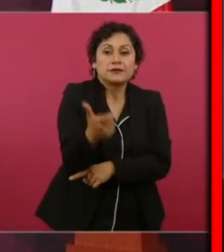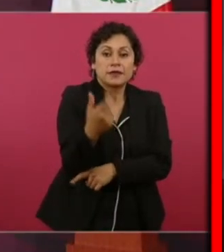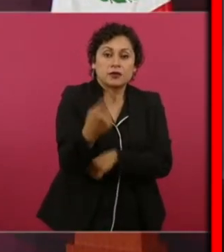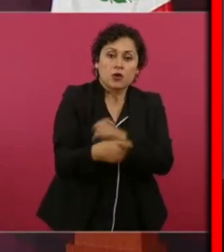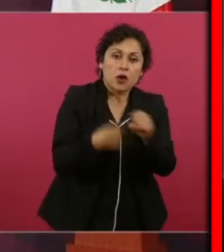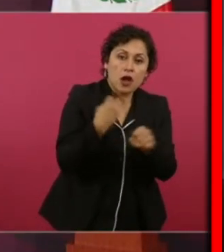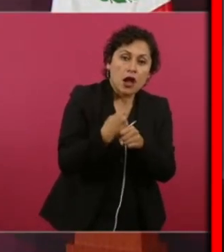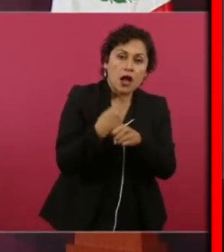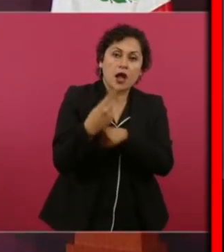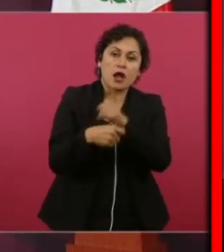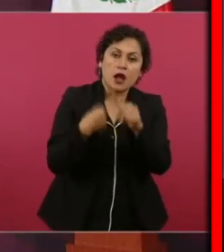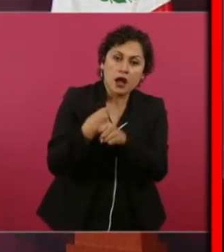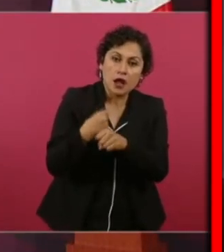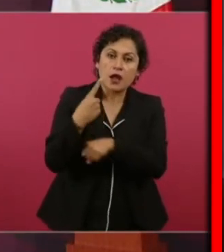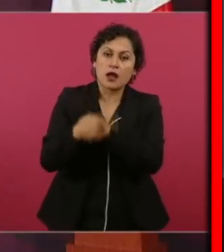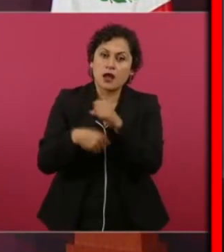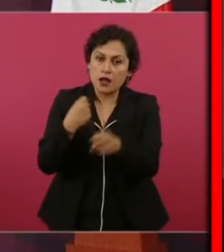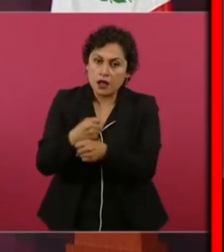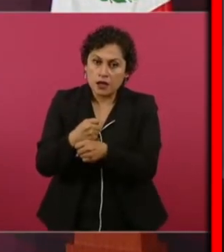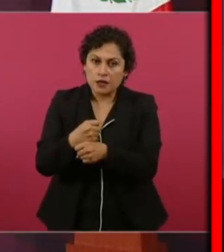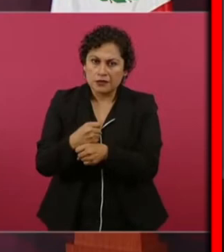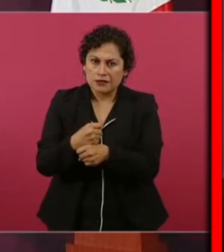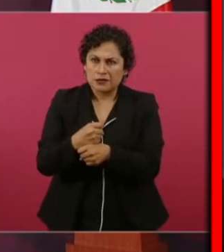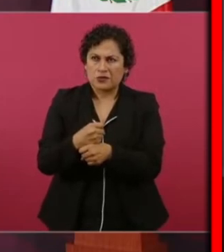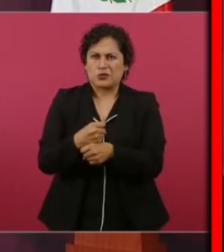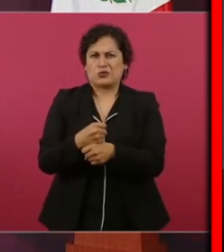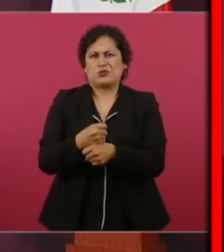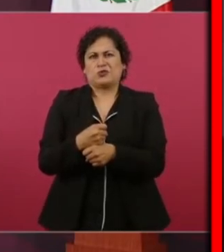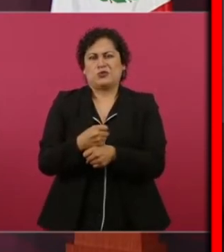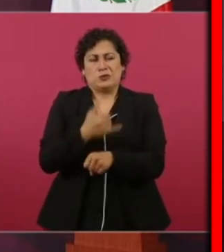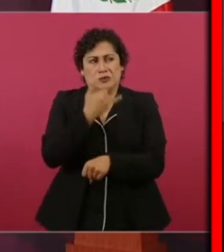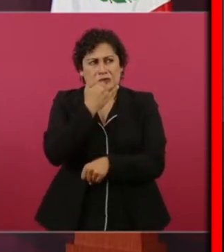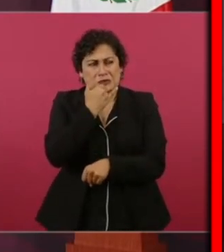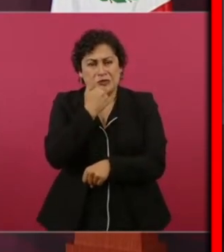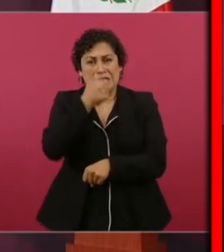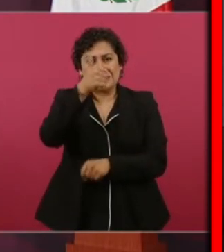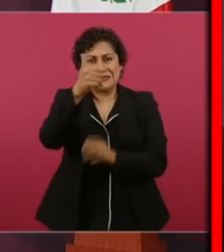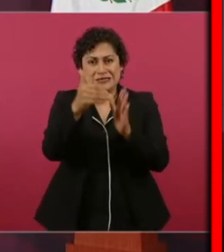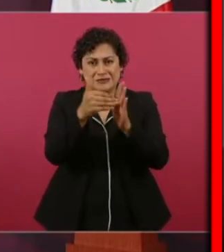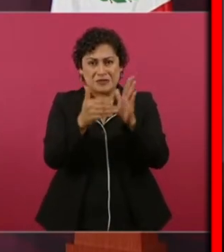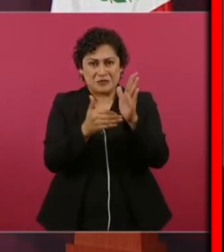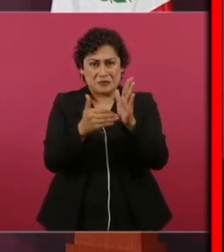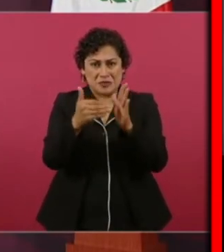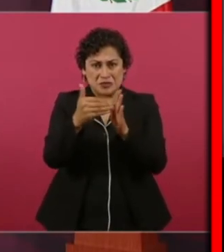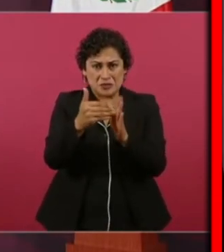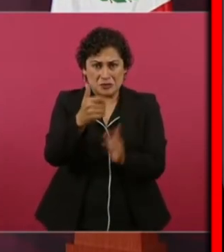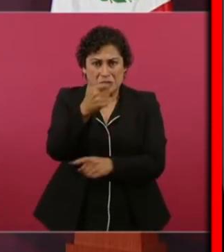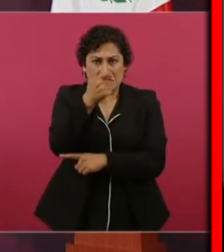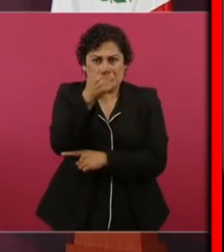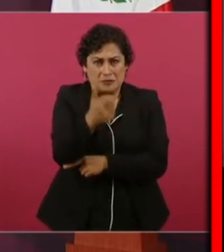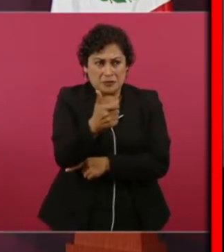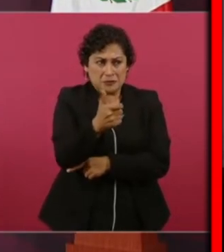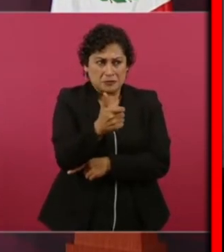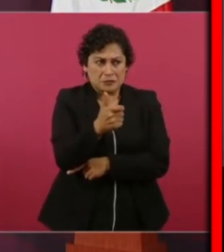con seis mil millones de pesos, hacemos tres hospitales, tres,